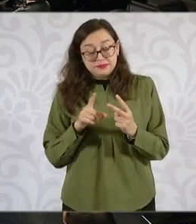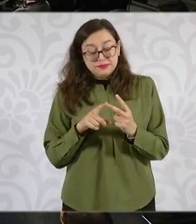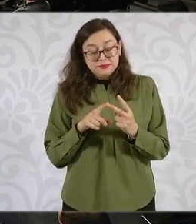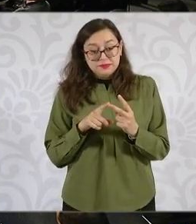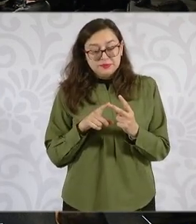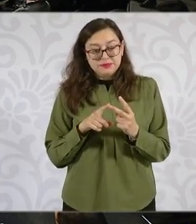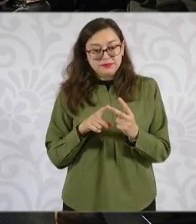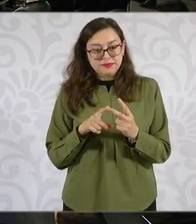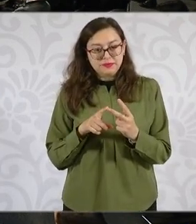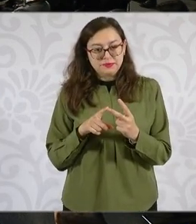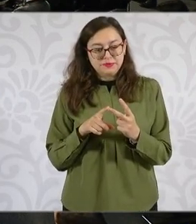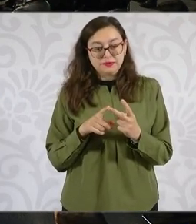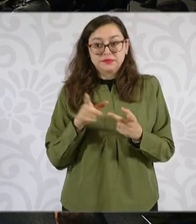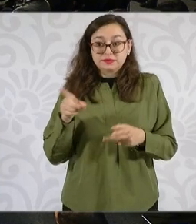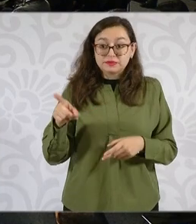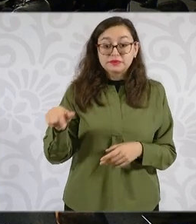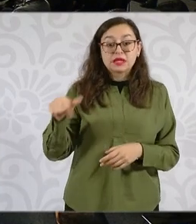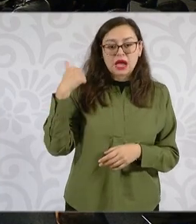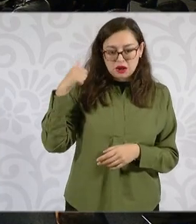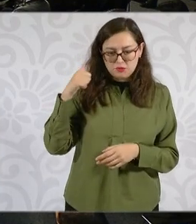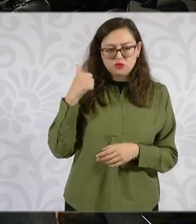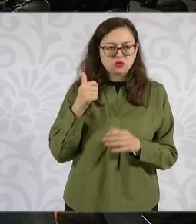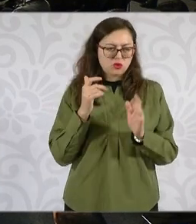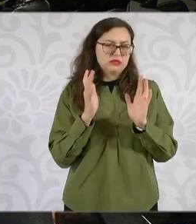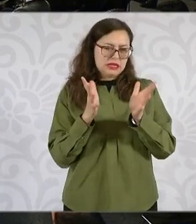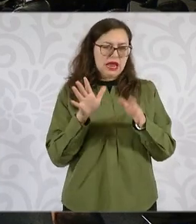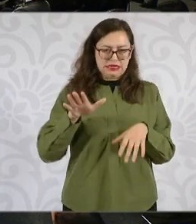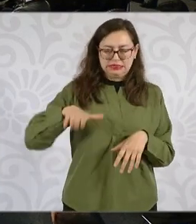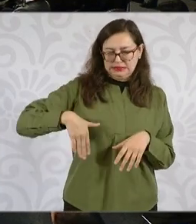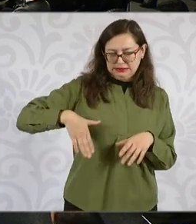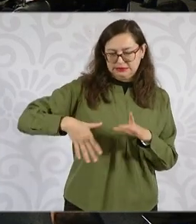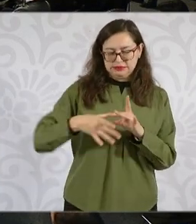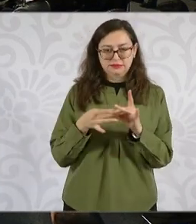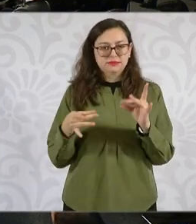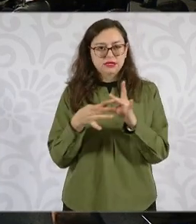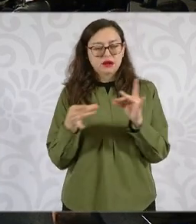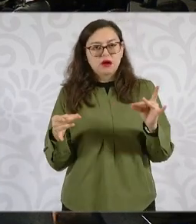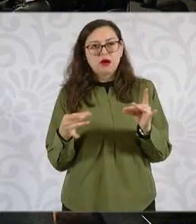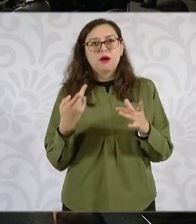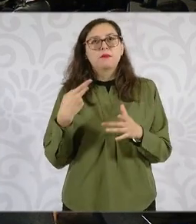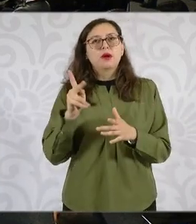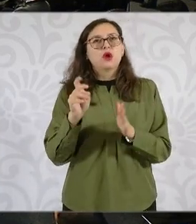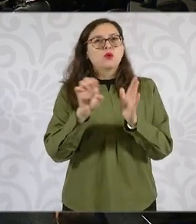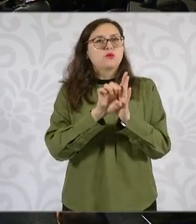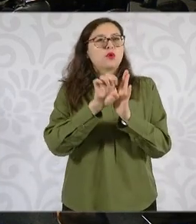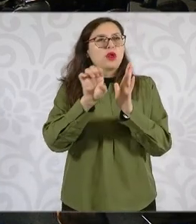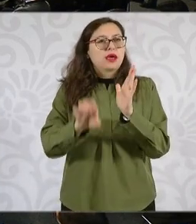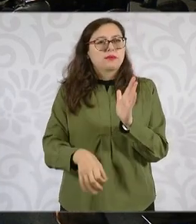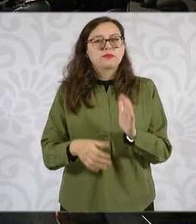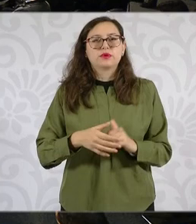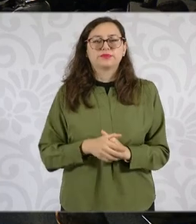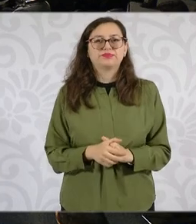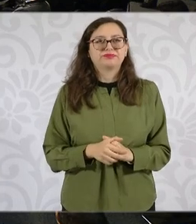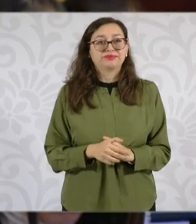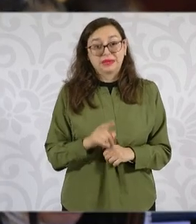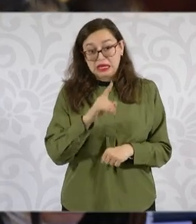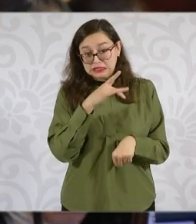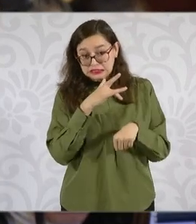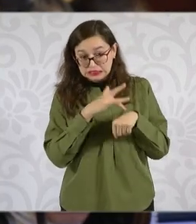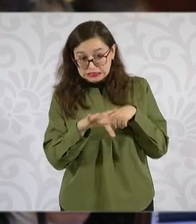bueno, ya se ha comentado el tema de Acapulco. Por ejemplo, presidenta, pues, hay lugares como en Chalco,